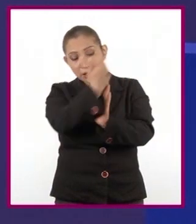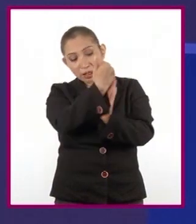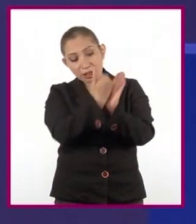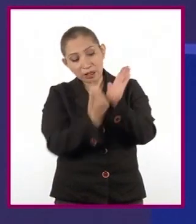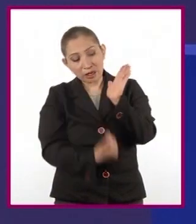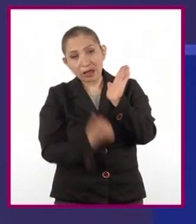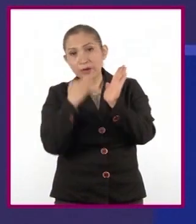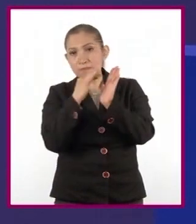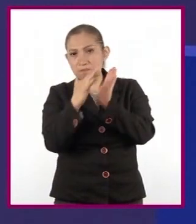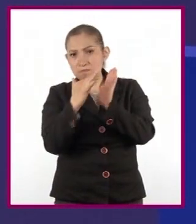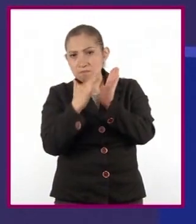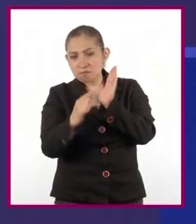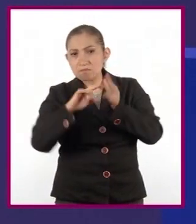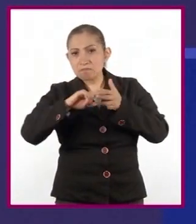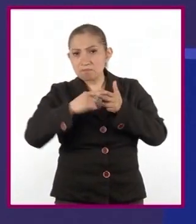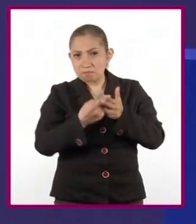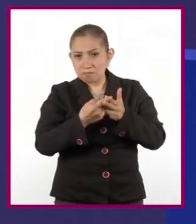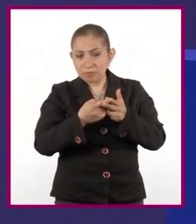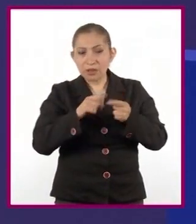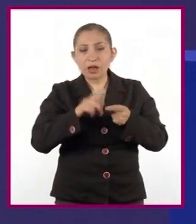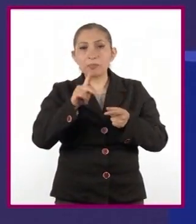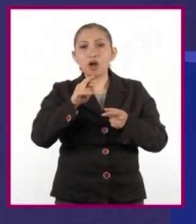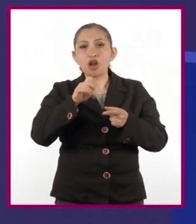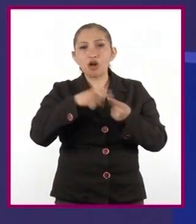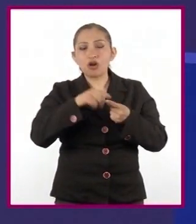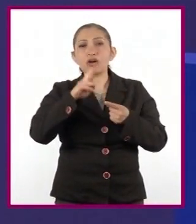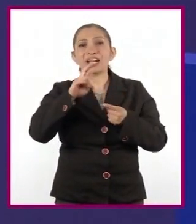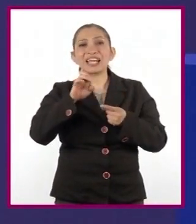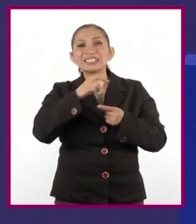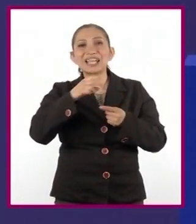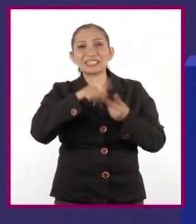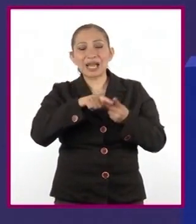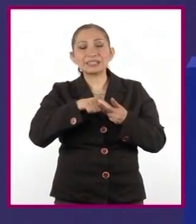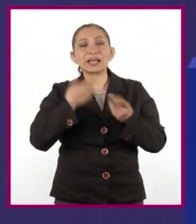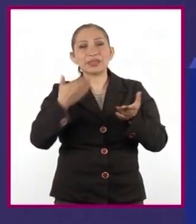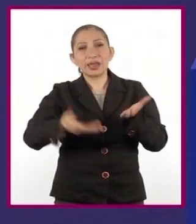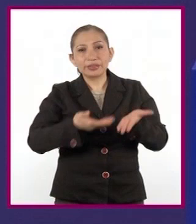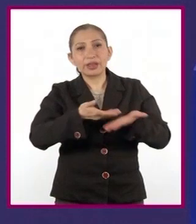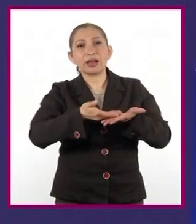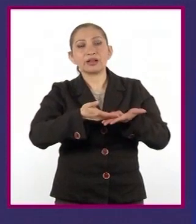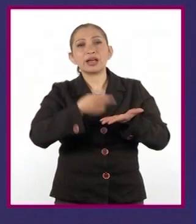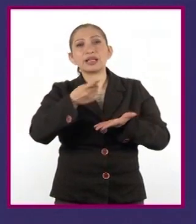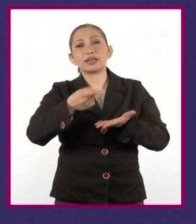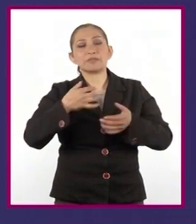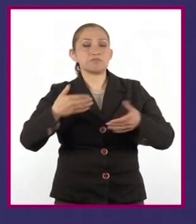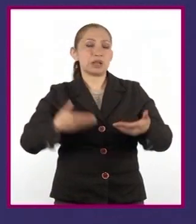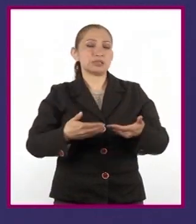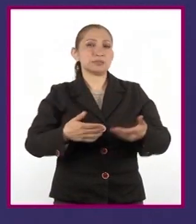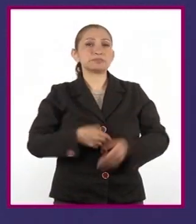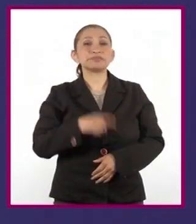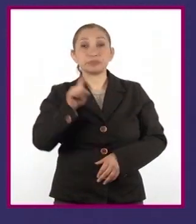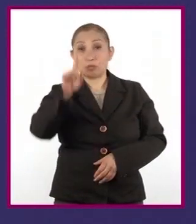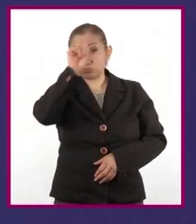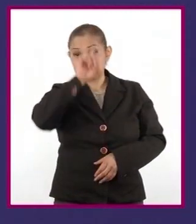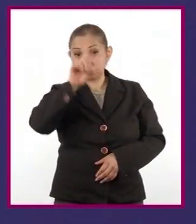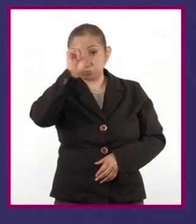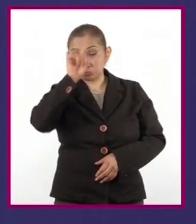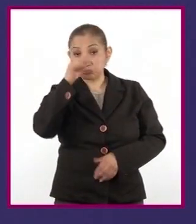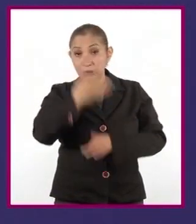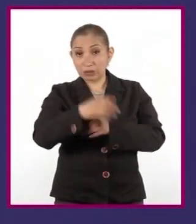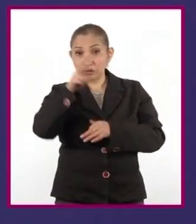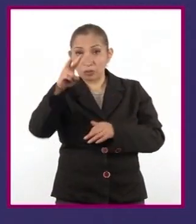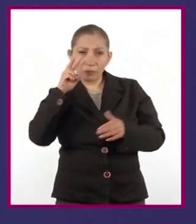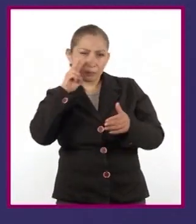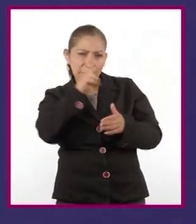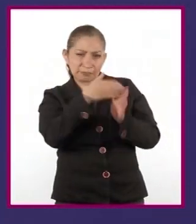introductorios, prólogos, reseñas, dedicatorias y presentaciones. Les sugiero que mientras